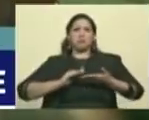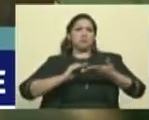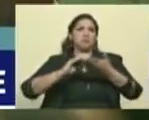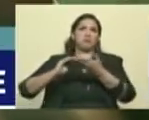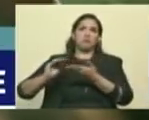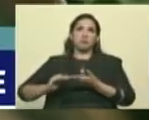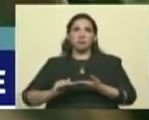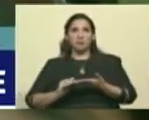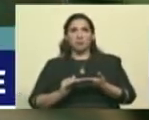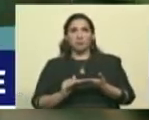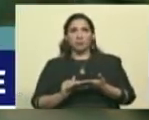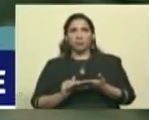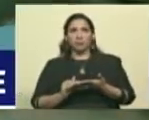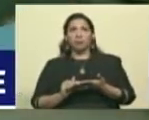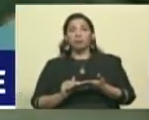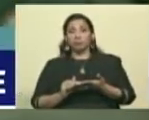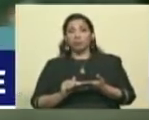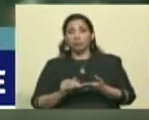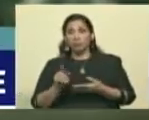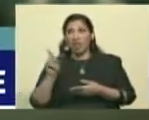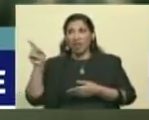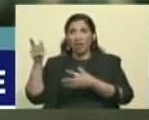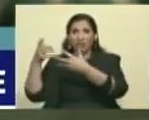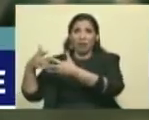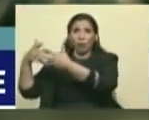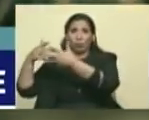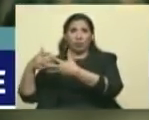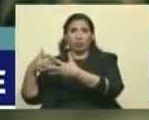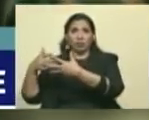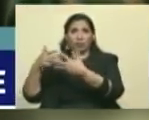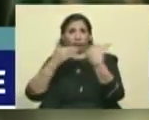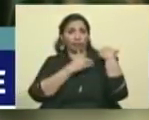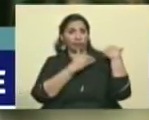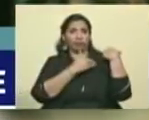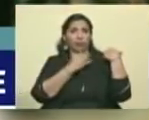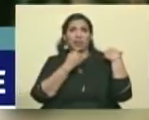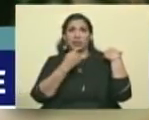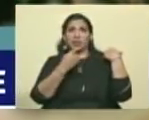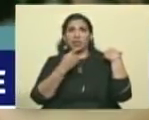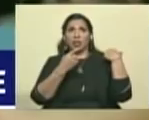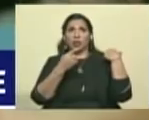Y se encargaron de solucionarlo, en principio diplomáticamente.